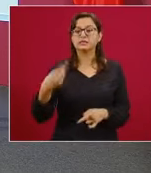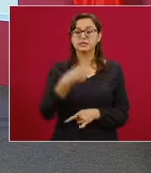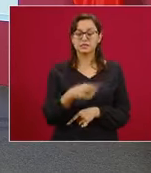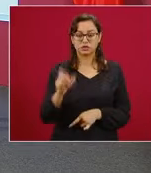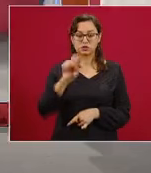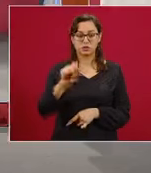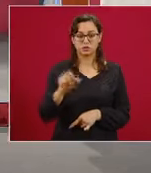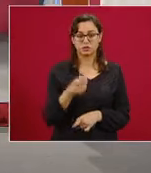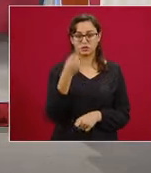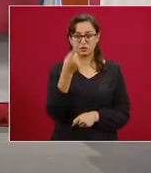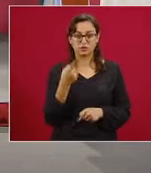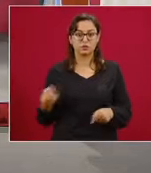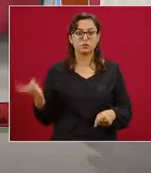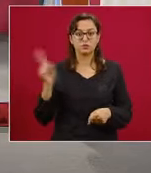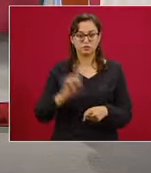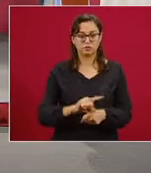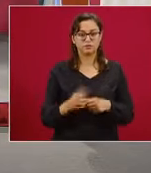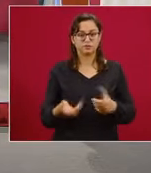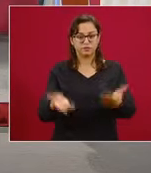proceso.